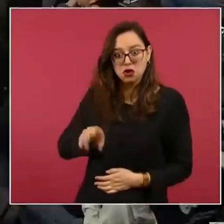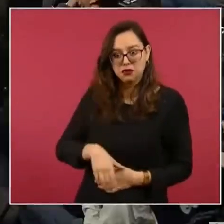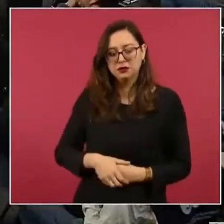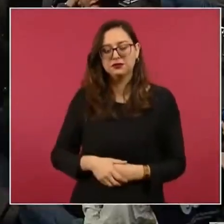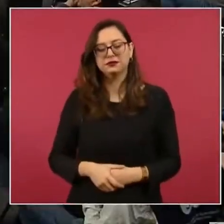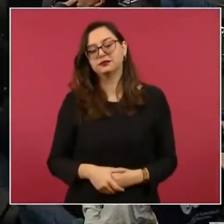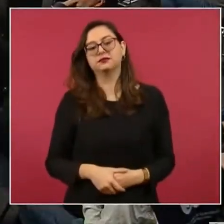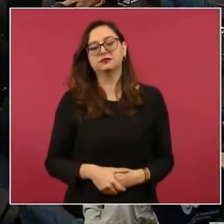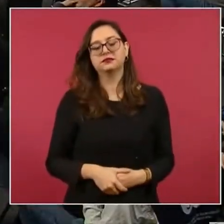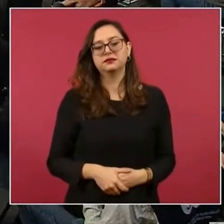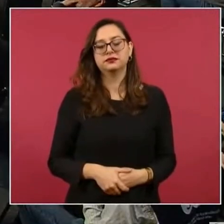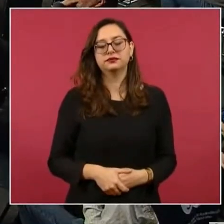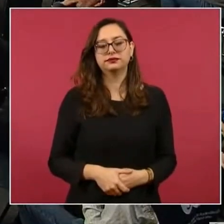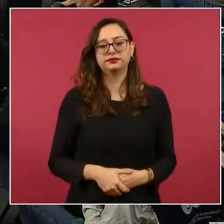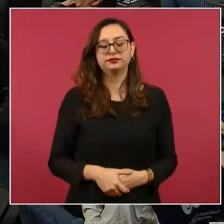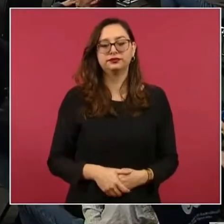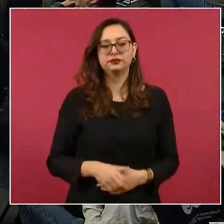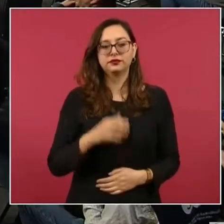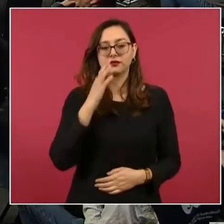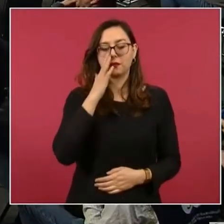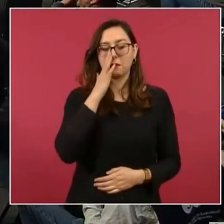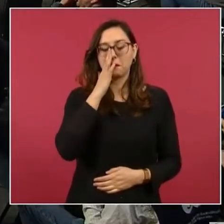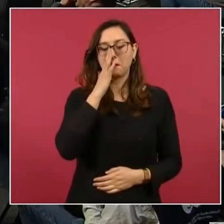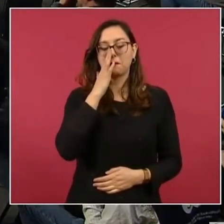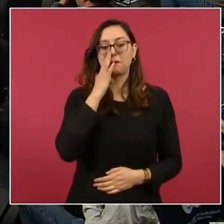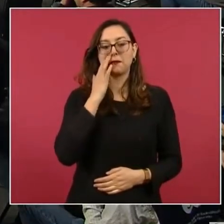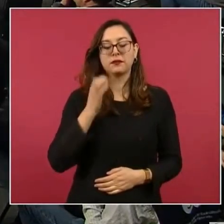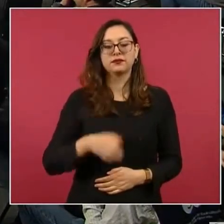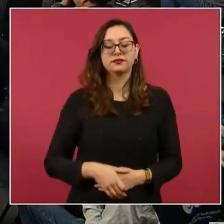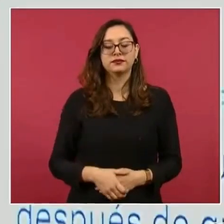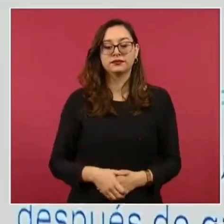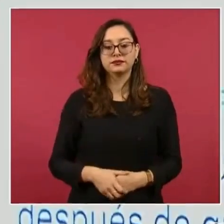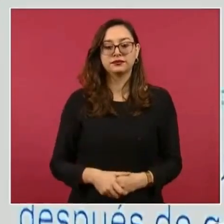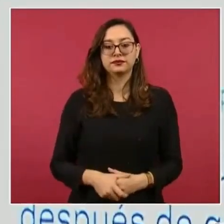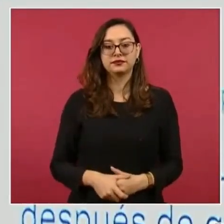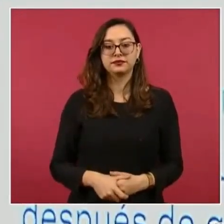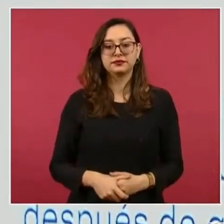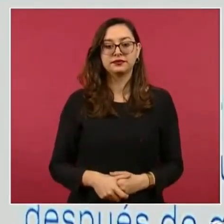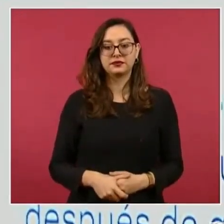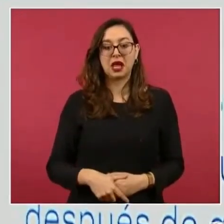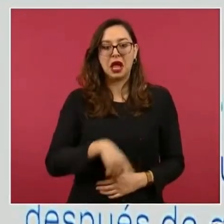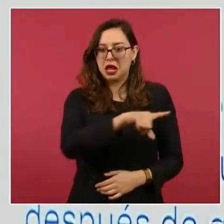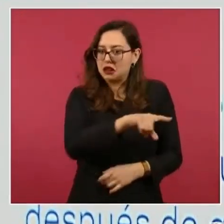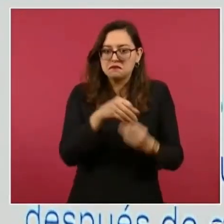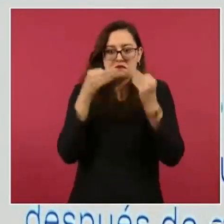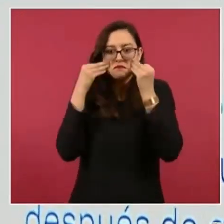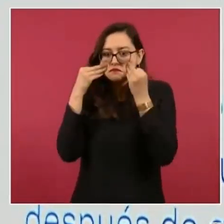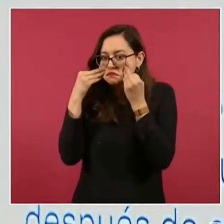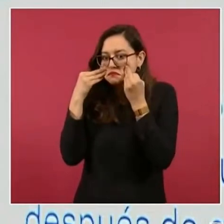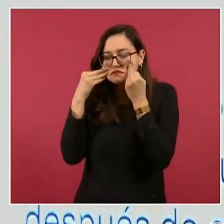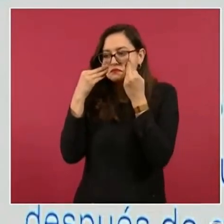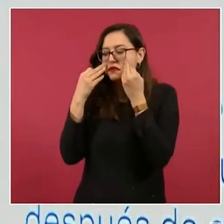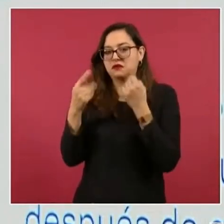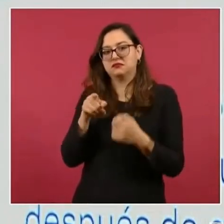que este ahí le consta a él